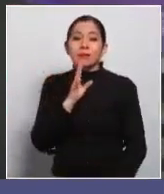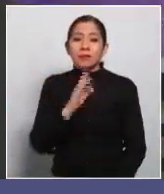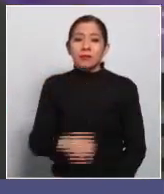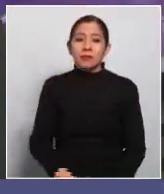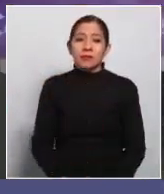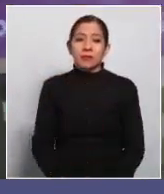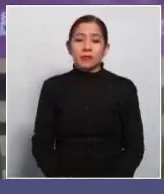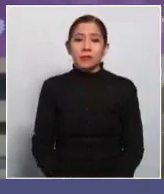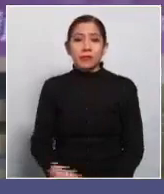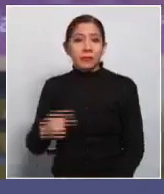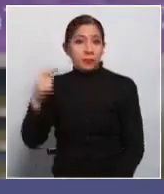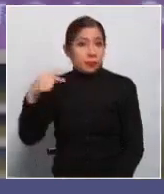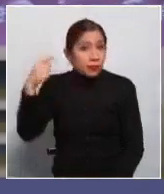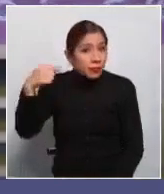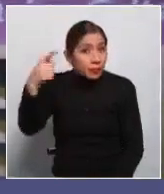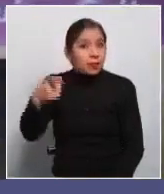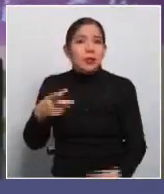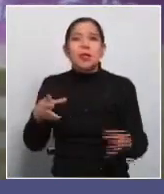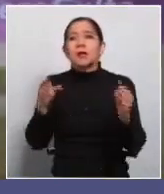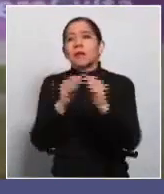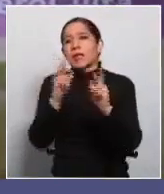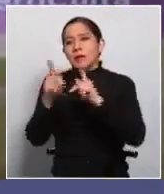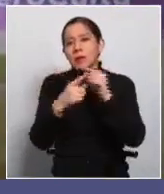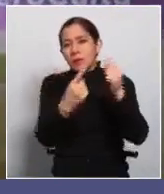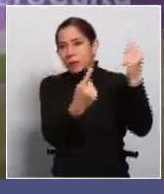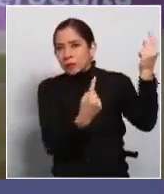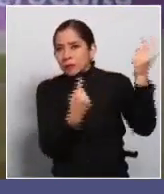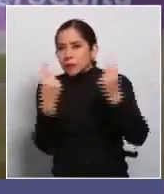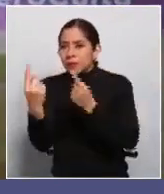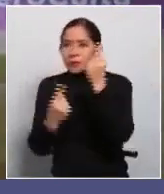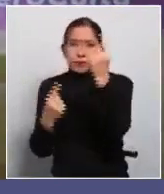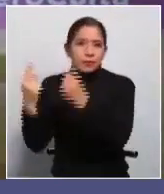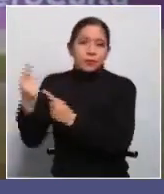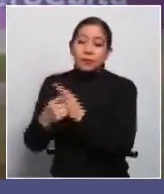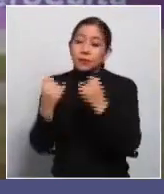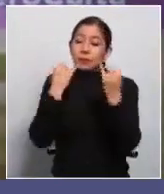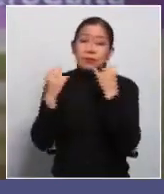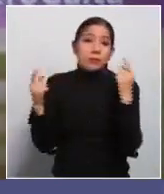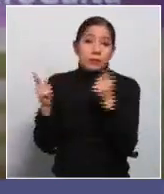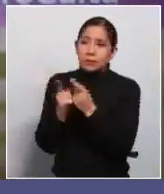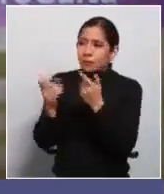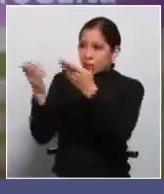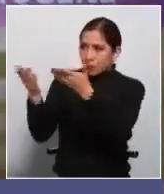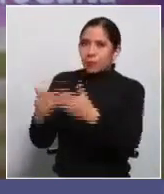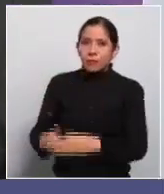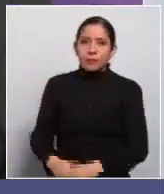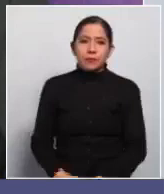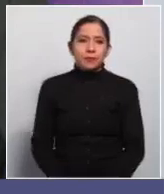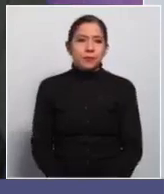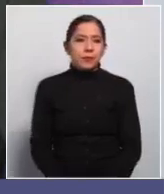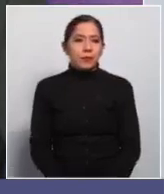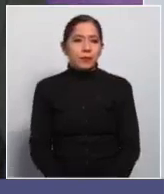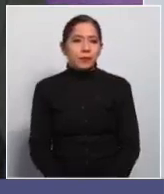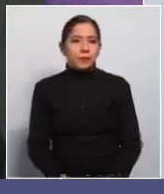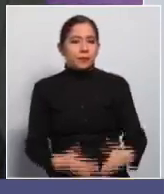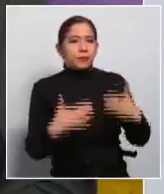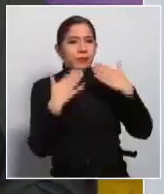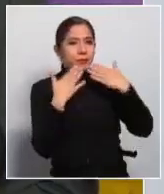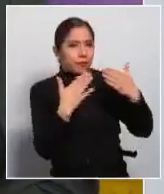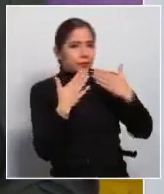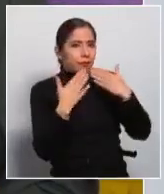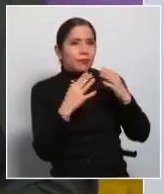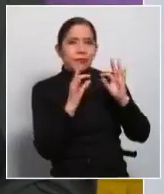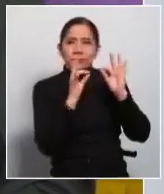estarán llegando más personas también del resto del país. Con este reporte volvemos a estudios. Perfecto, gracias